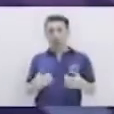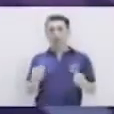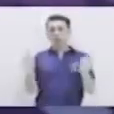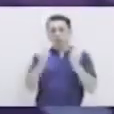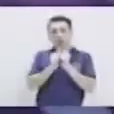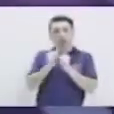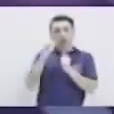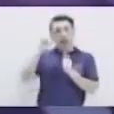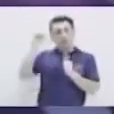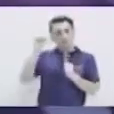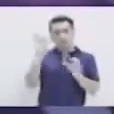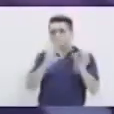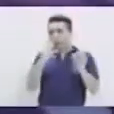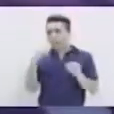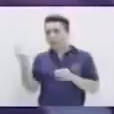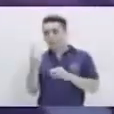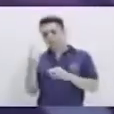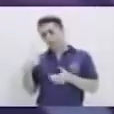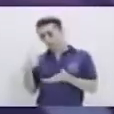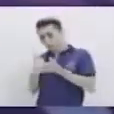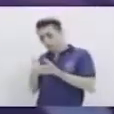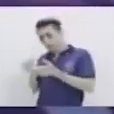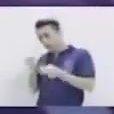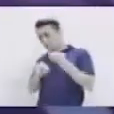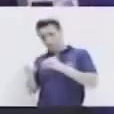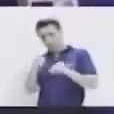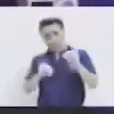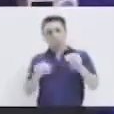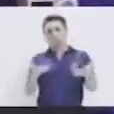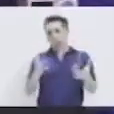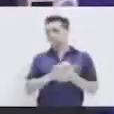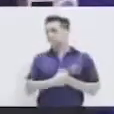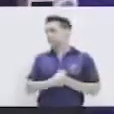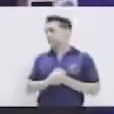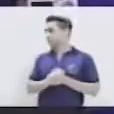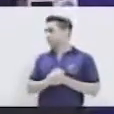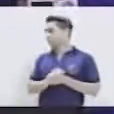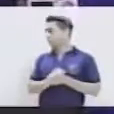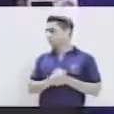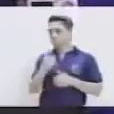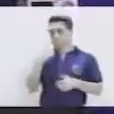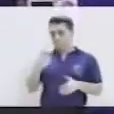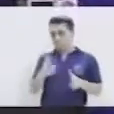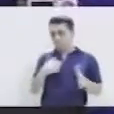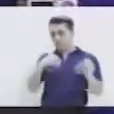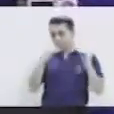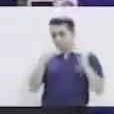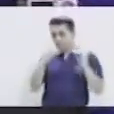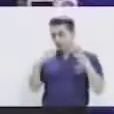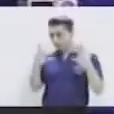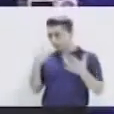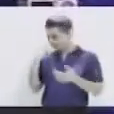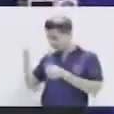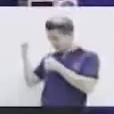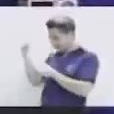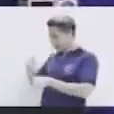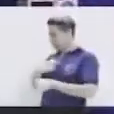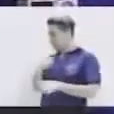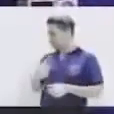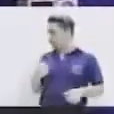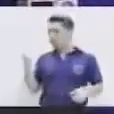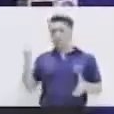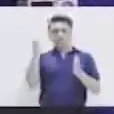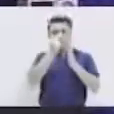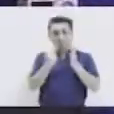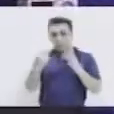un adulto o a alguno de sus hermanos para que los ayude. ¿Verdad? Por ejemplo, les voy a enseñar este dibujo.